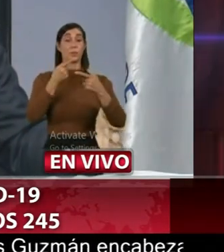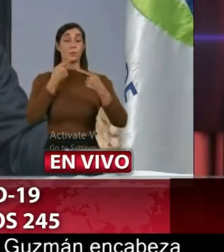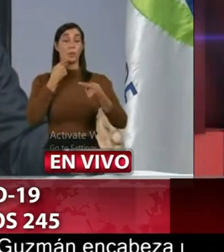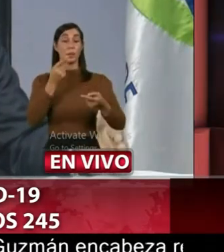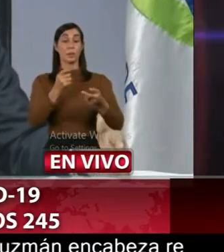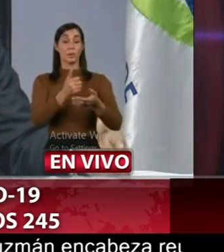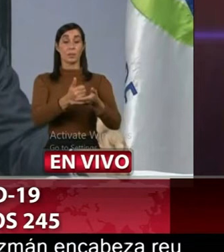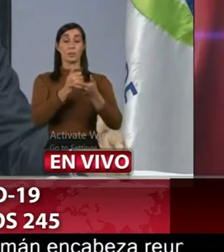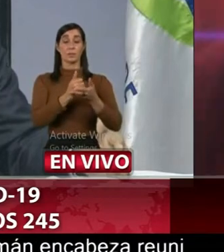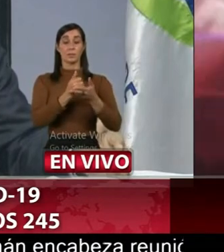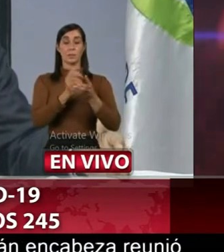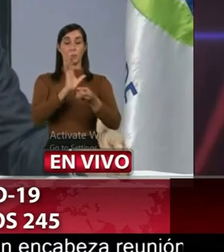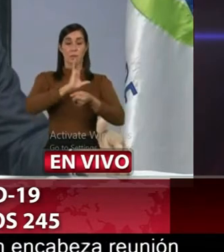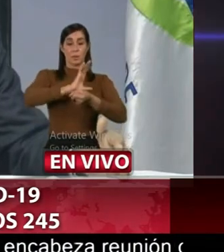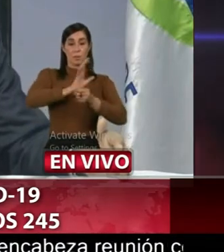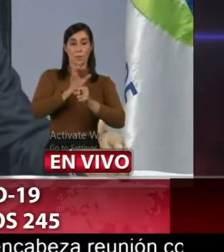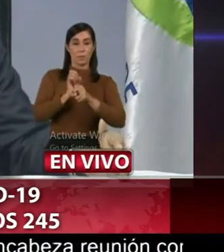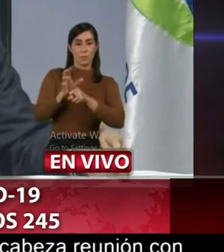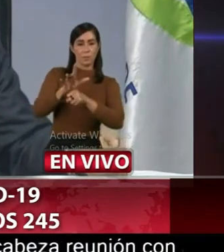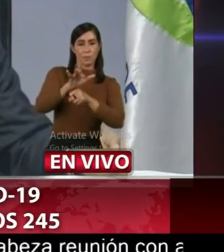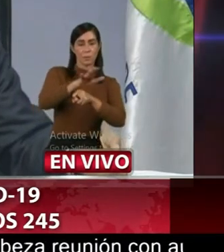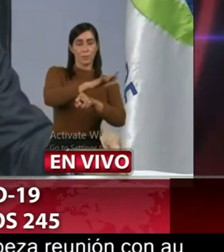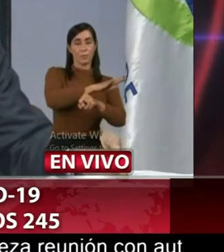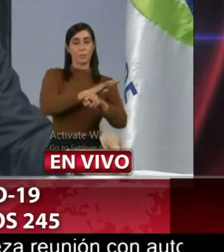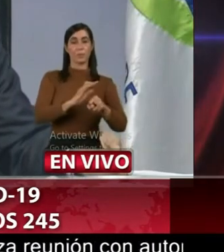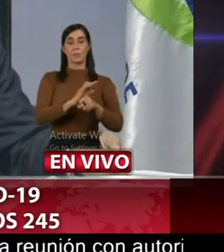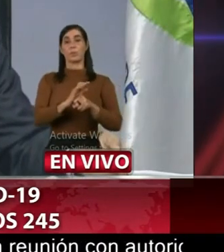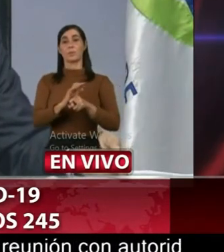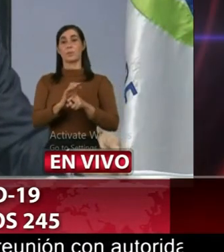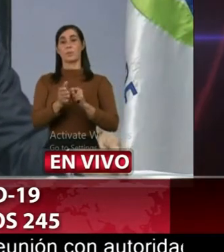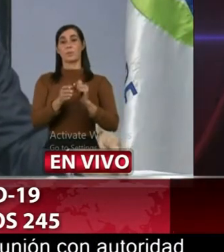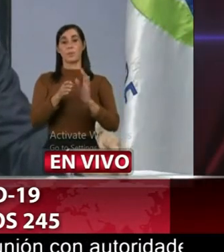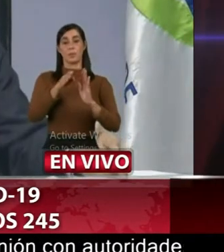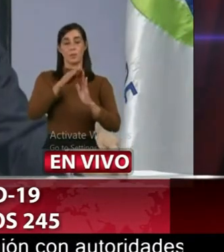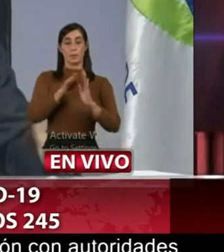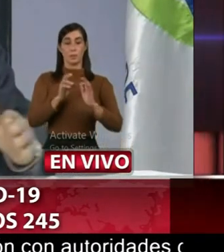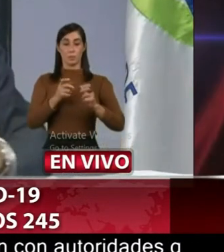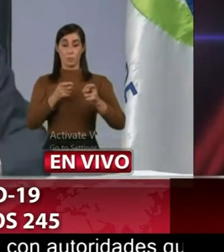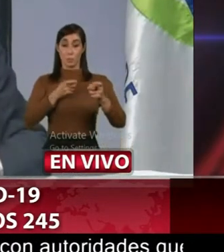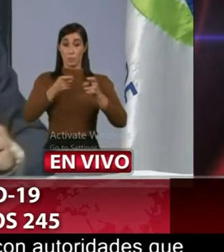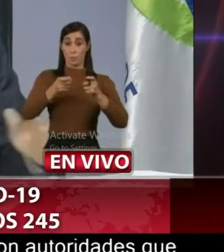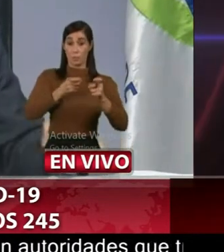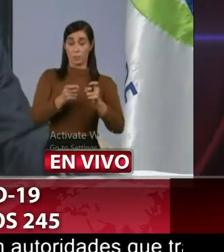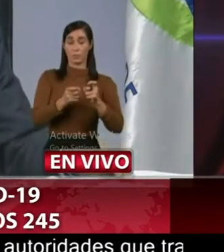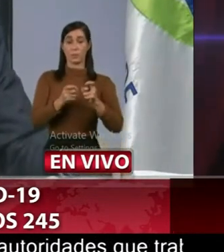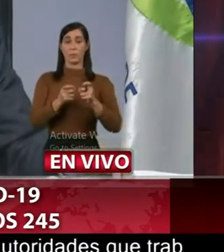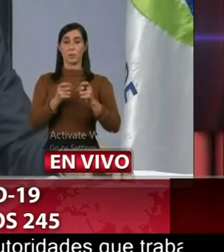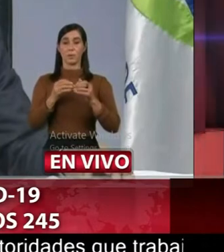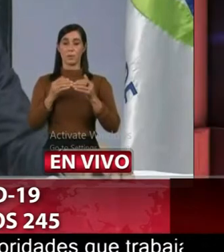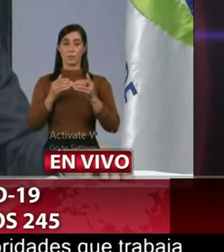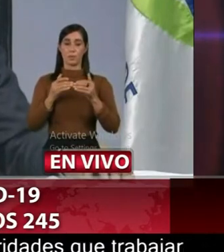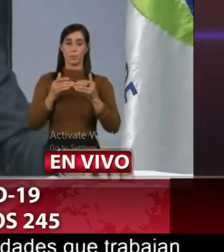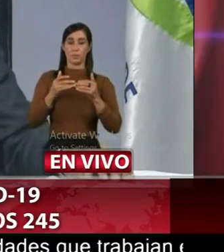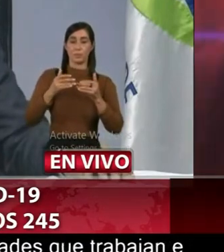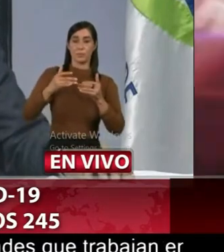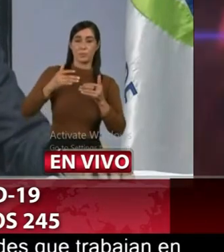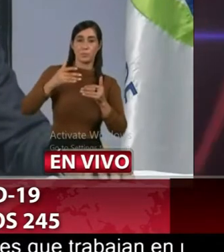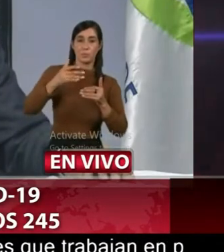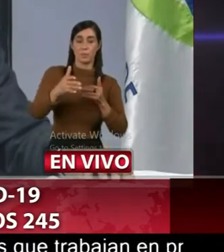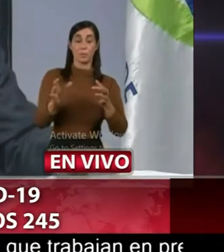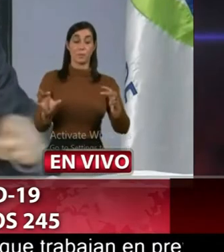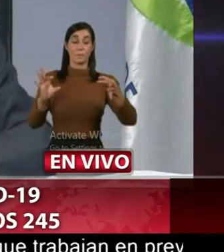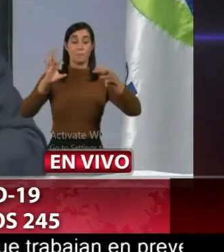decir si los niveles de contaminación realmente han sido contenidos o son las oscilaciones